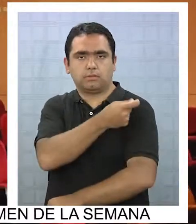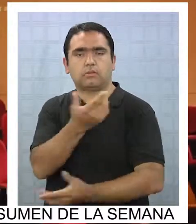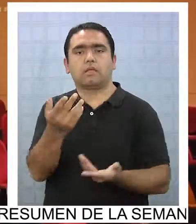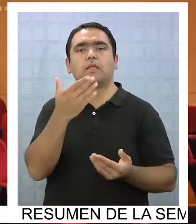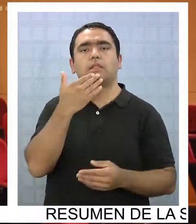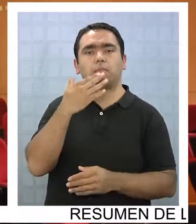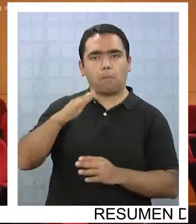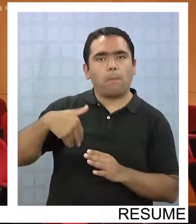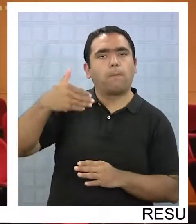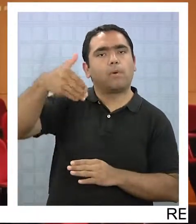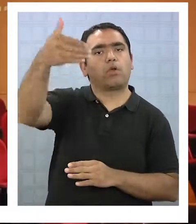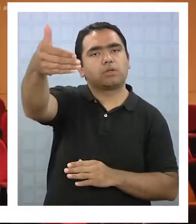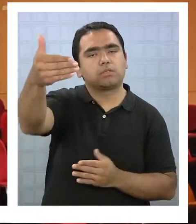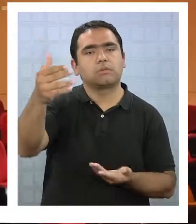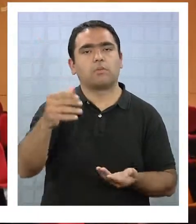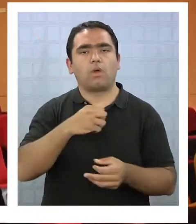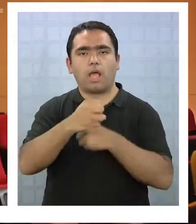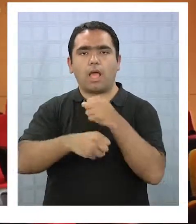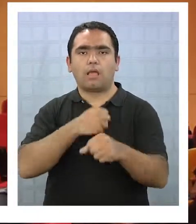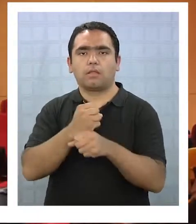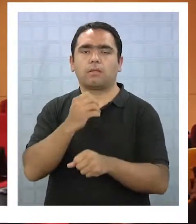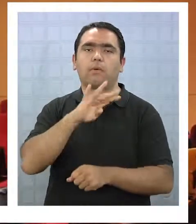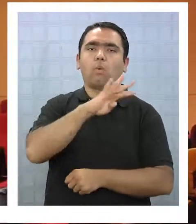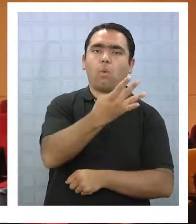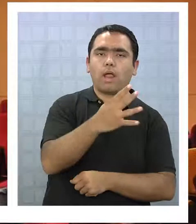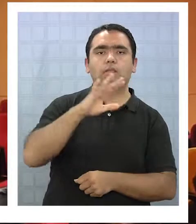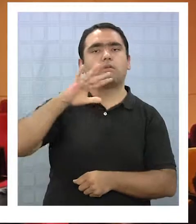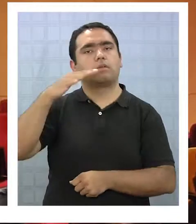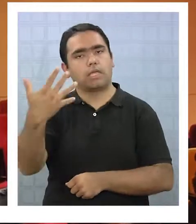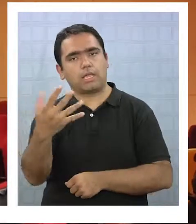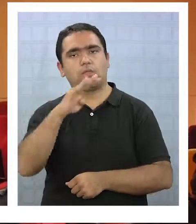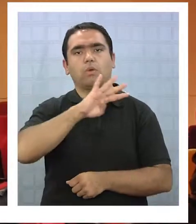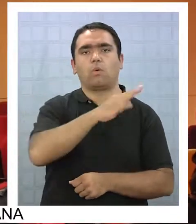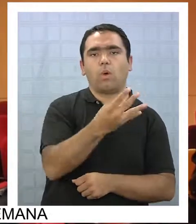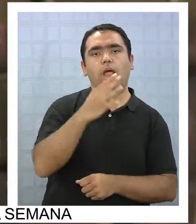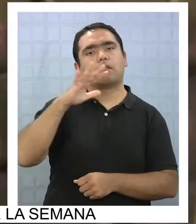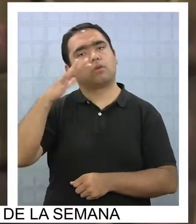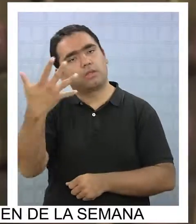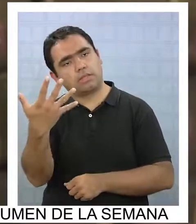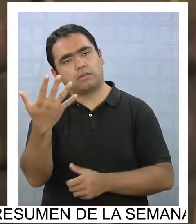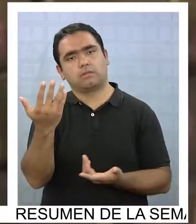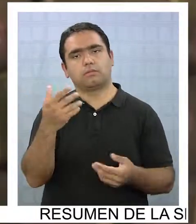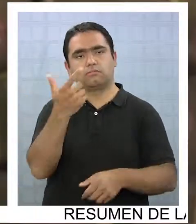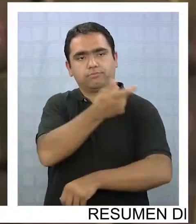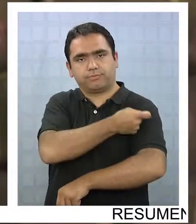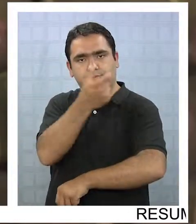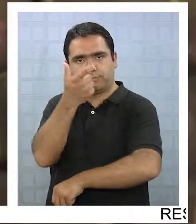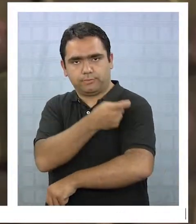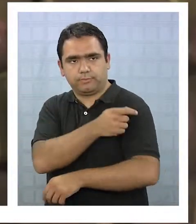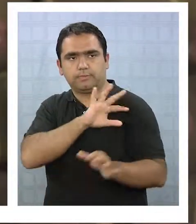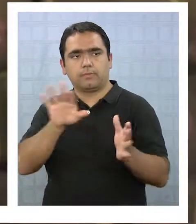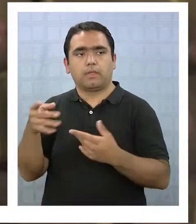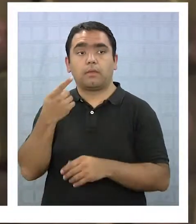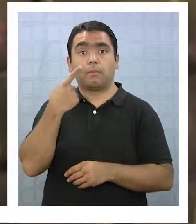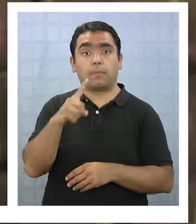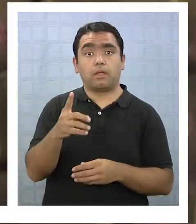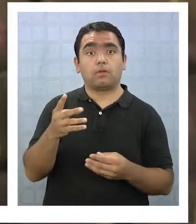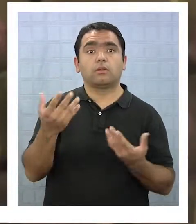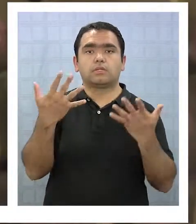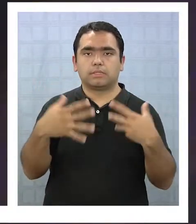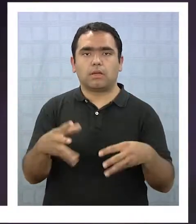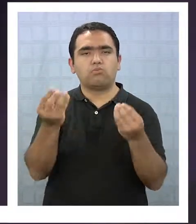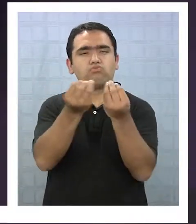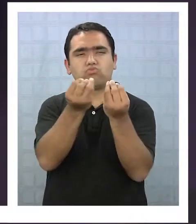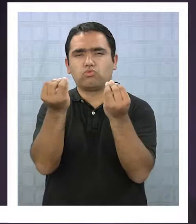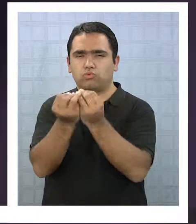próximos años, cuarto básico y quinto básico, aplicando la primera y segunda dosis. Sin embargo, en varios países existen